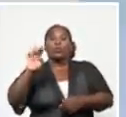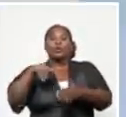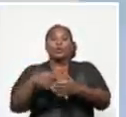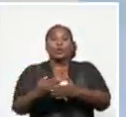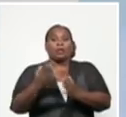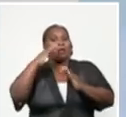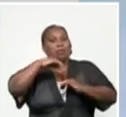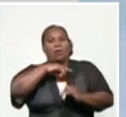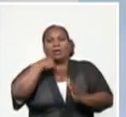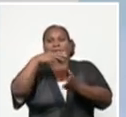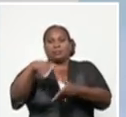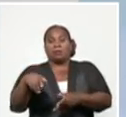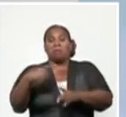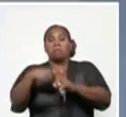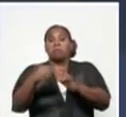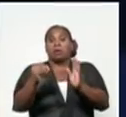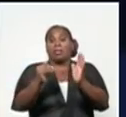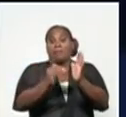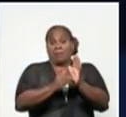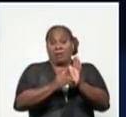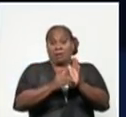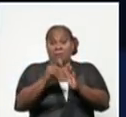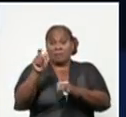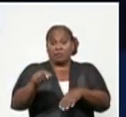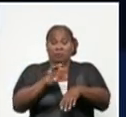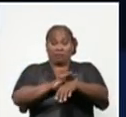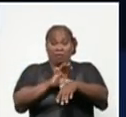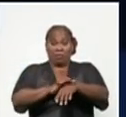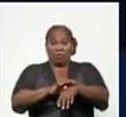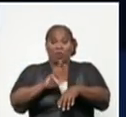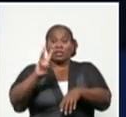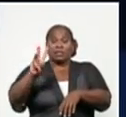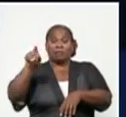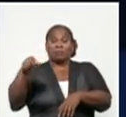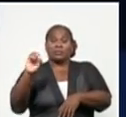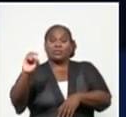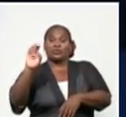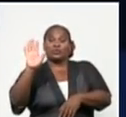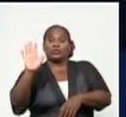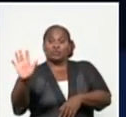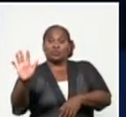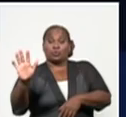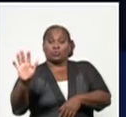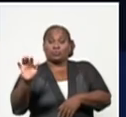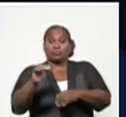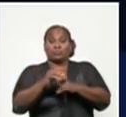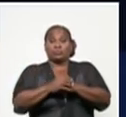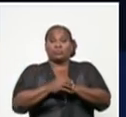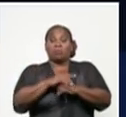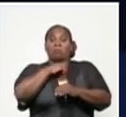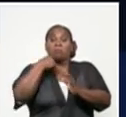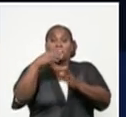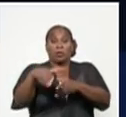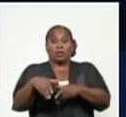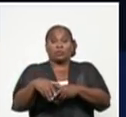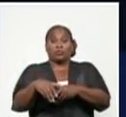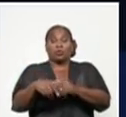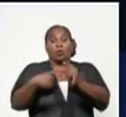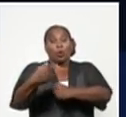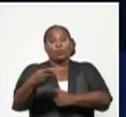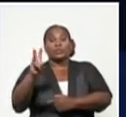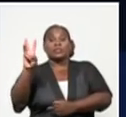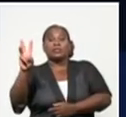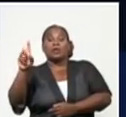La letalidad de esta forma en Cuba es de 3,05 contra el 3,7 que tiene